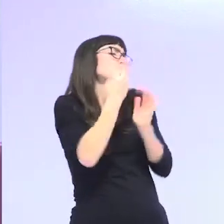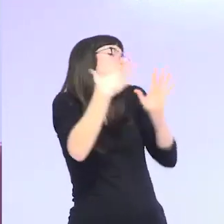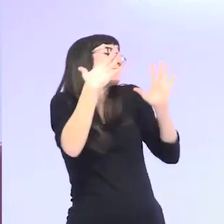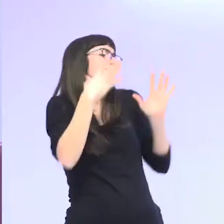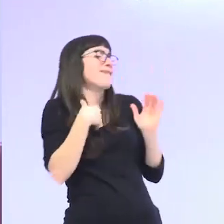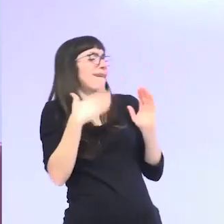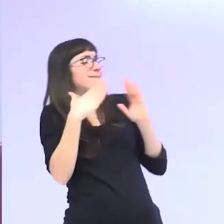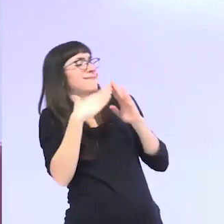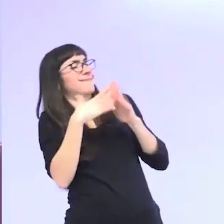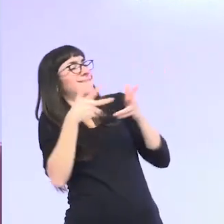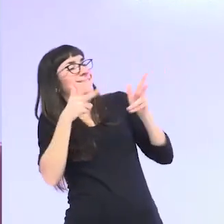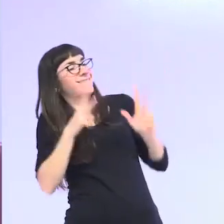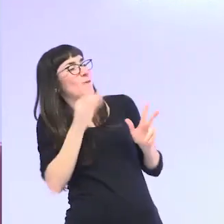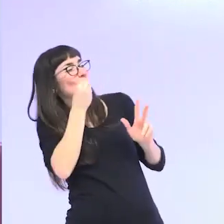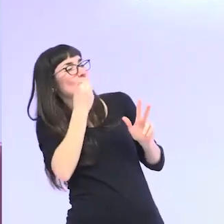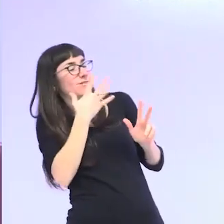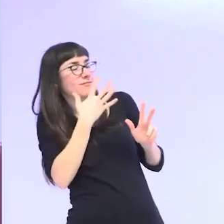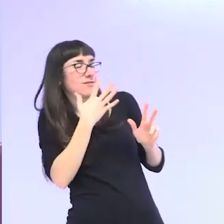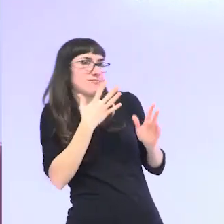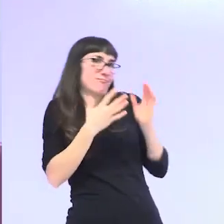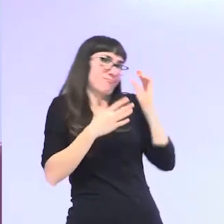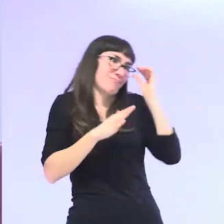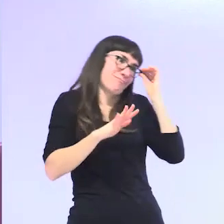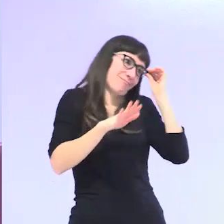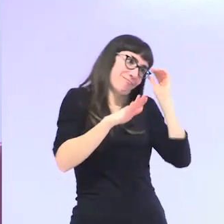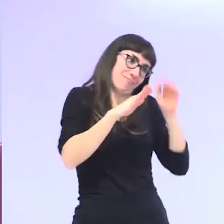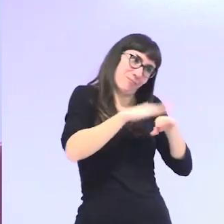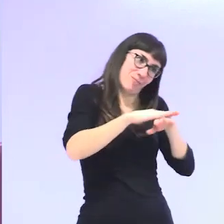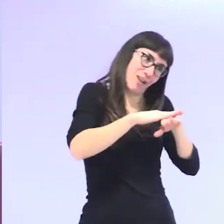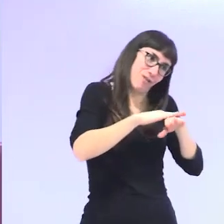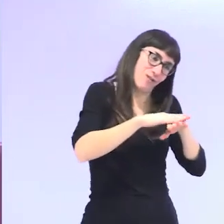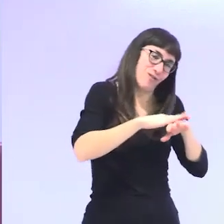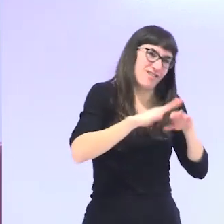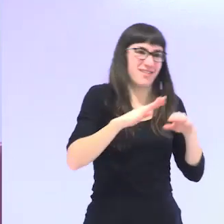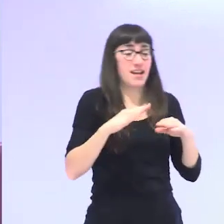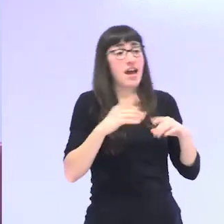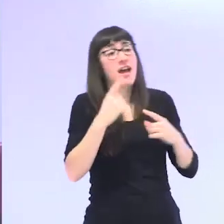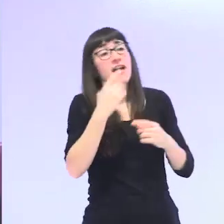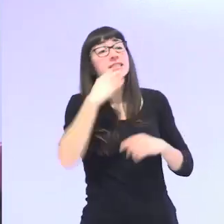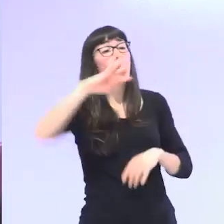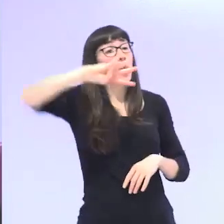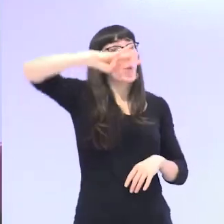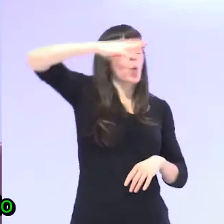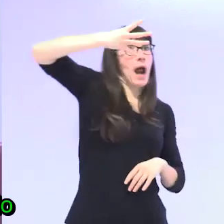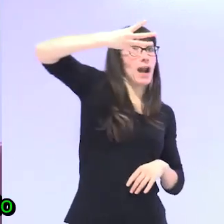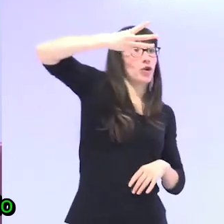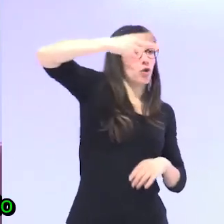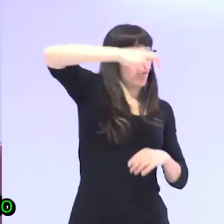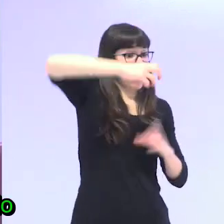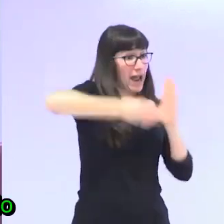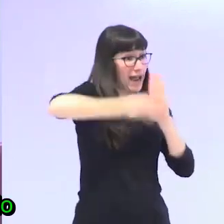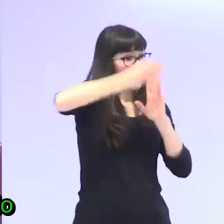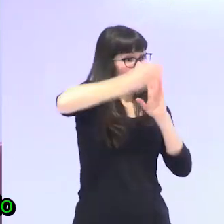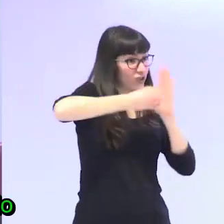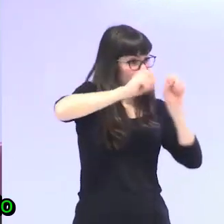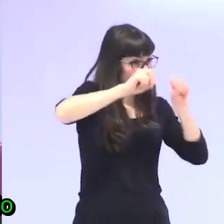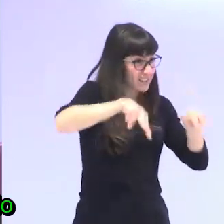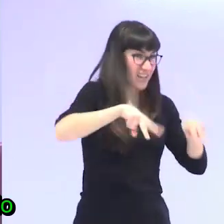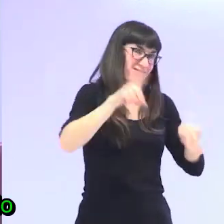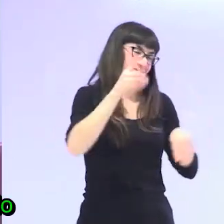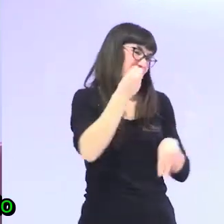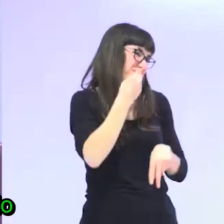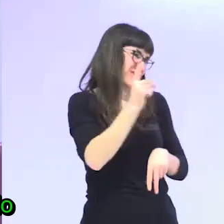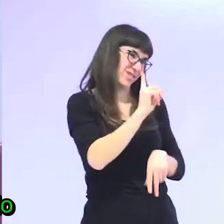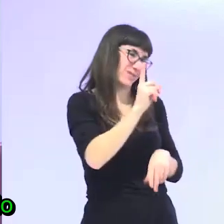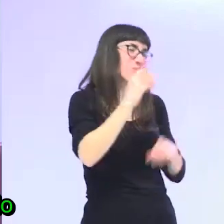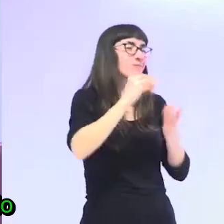hay casas en las que se vive muy mal en un cuarto sin ascensor se vive fatal es decir hay que romper todos estos